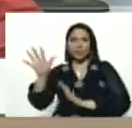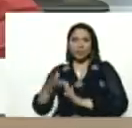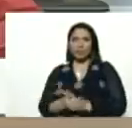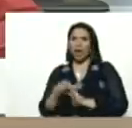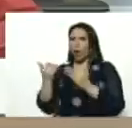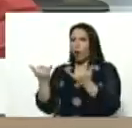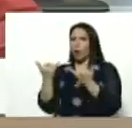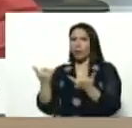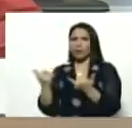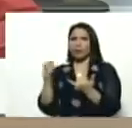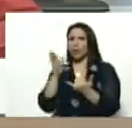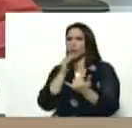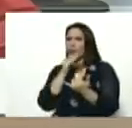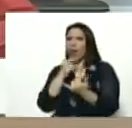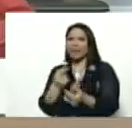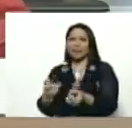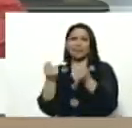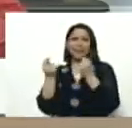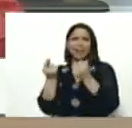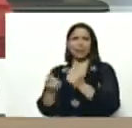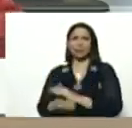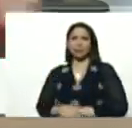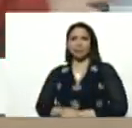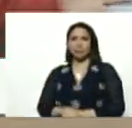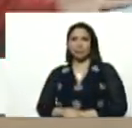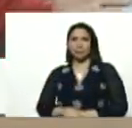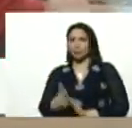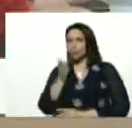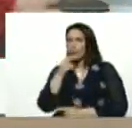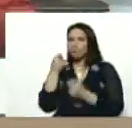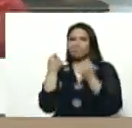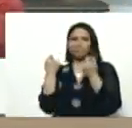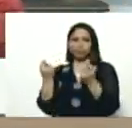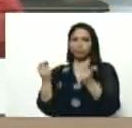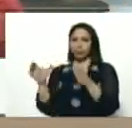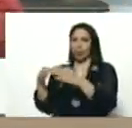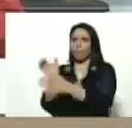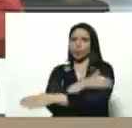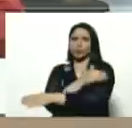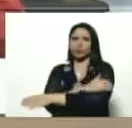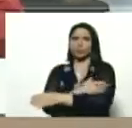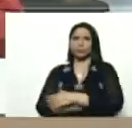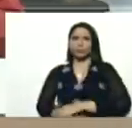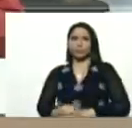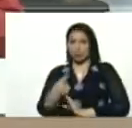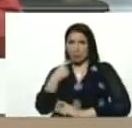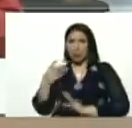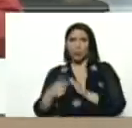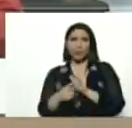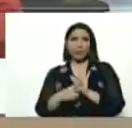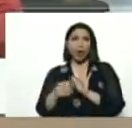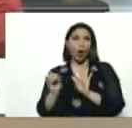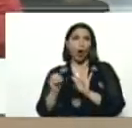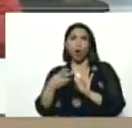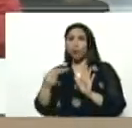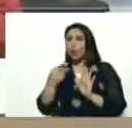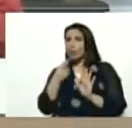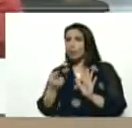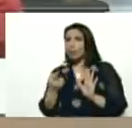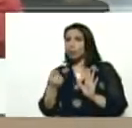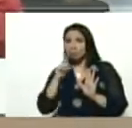ahorita, no son nada, no son nada, ellos, digo la verdad, o no la digo, miento,